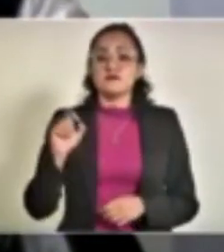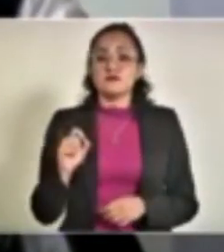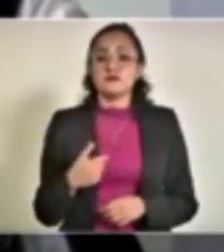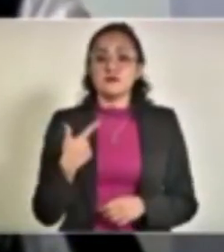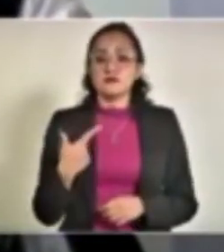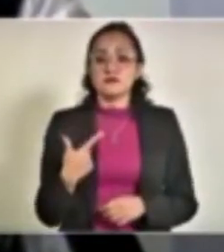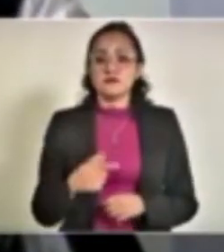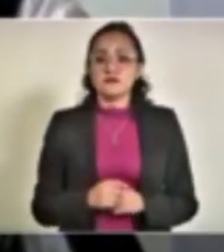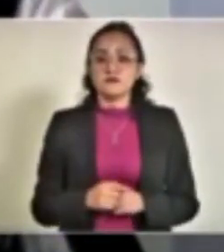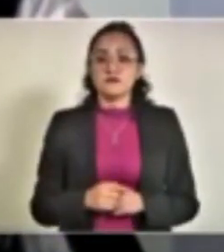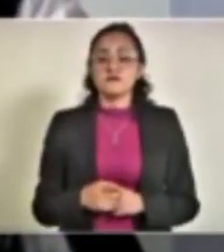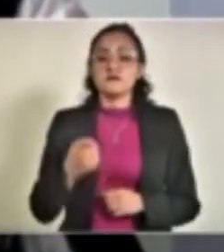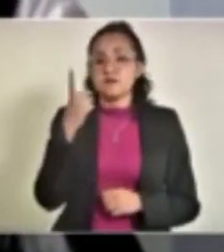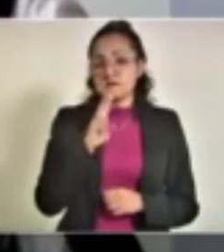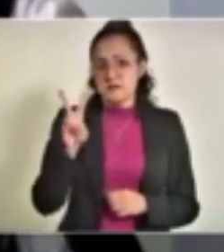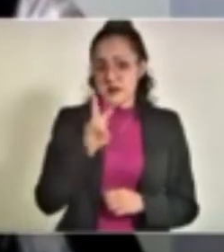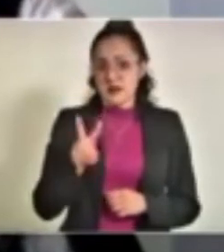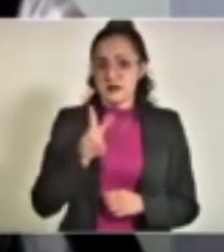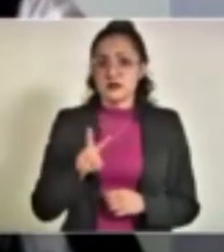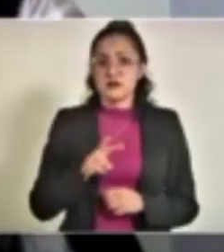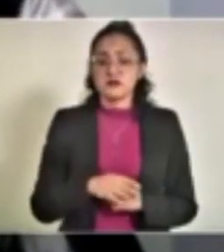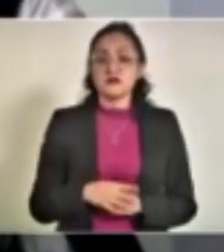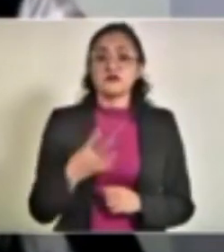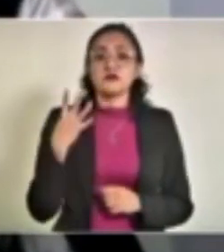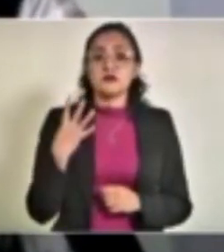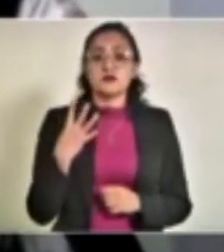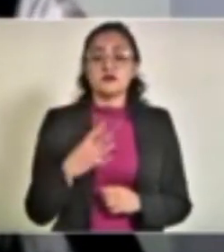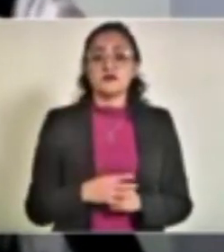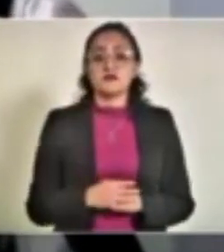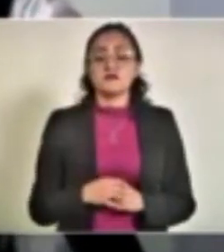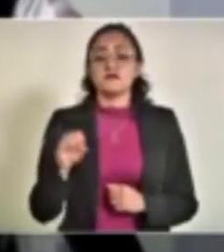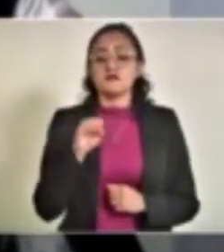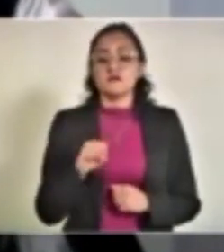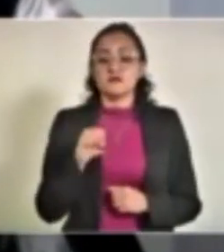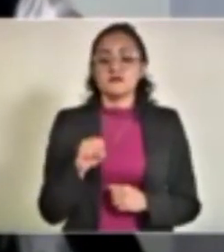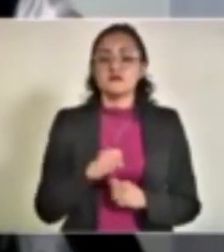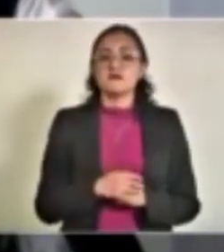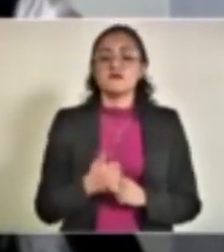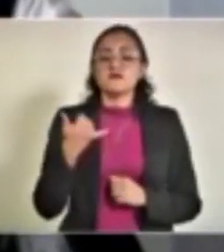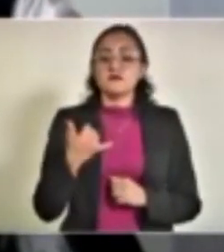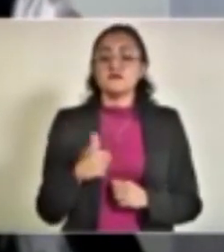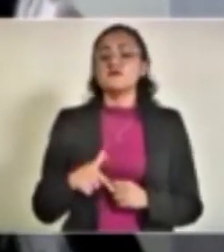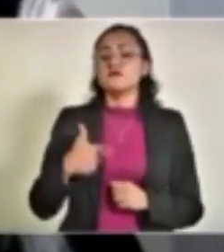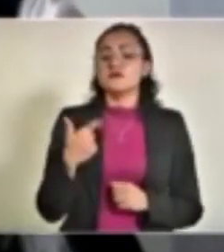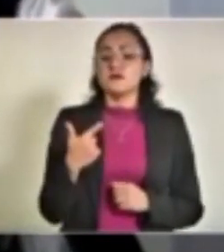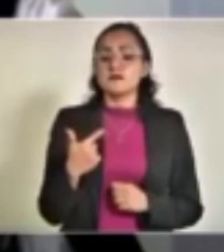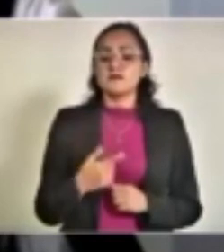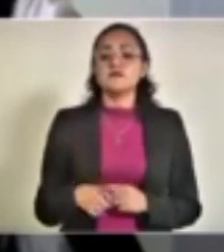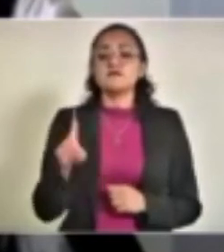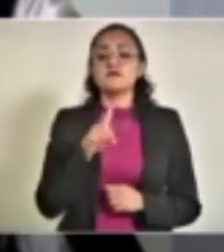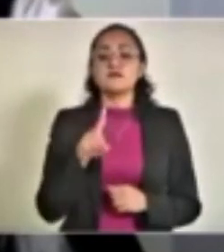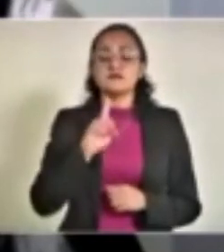registradas para el viernes, 4 del sábado y 12 del